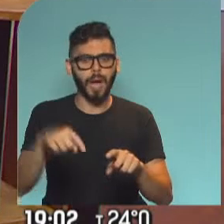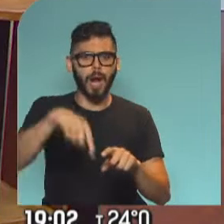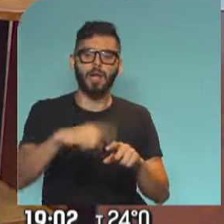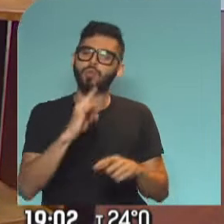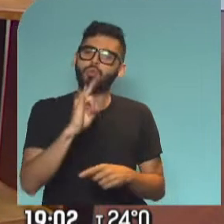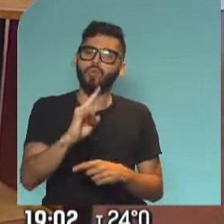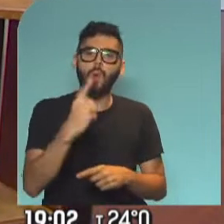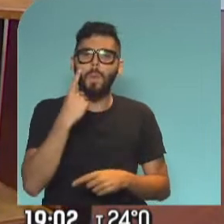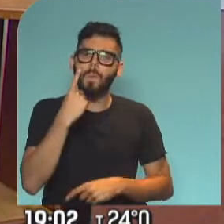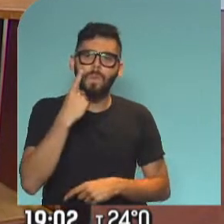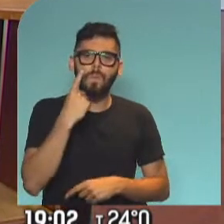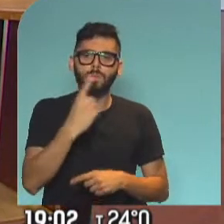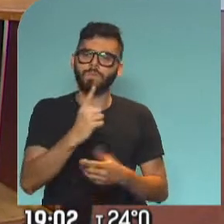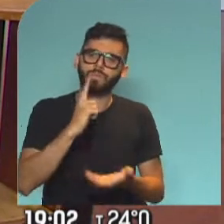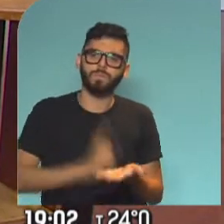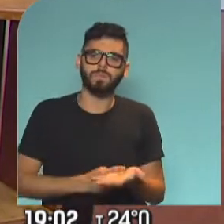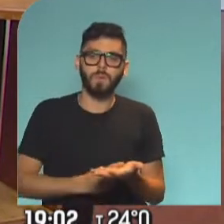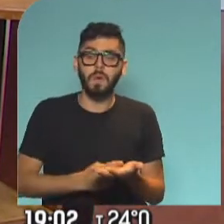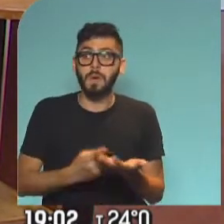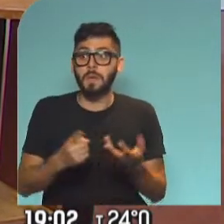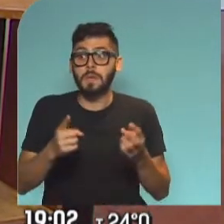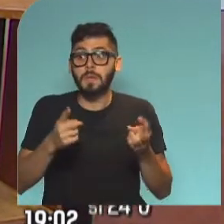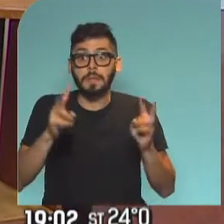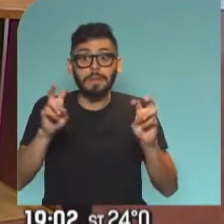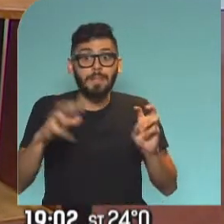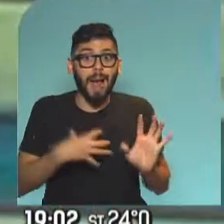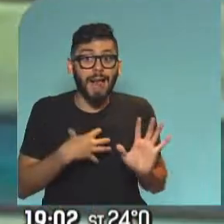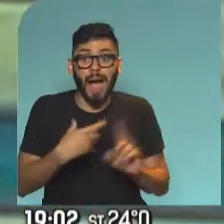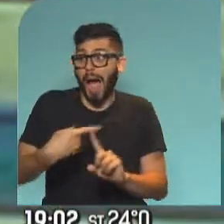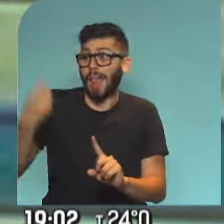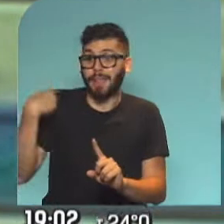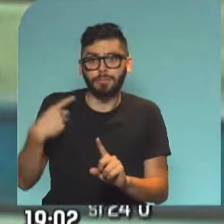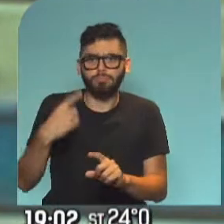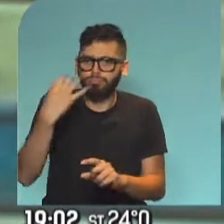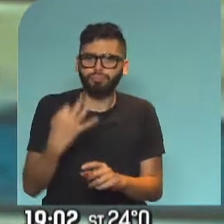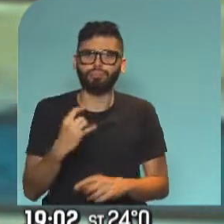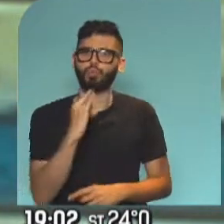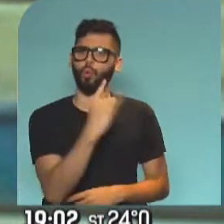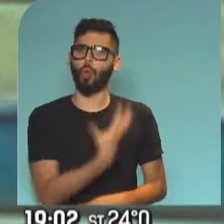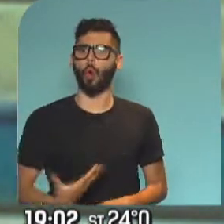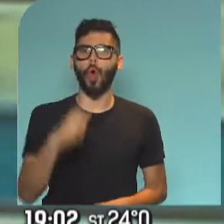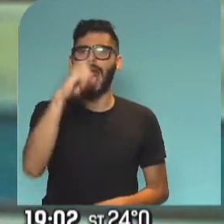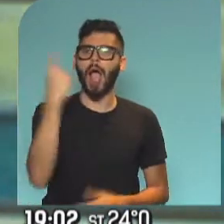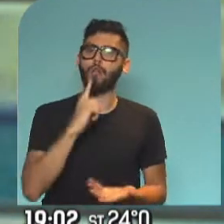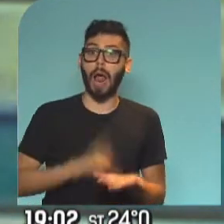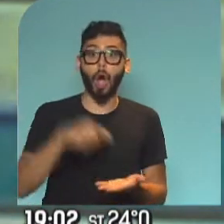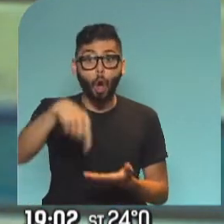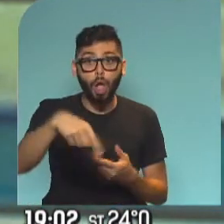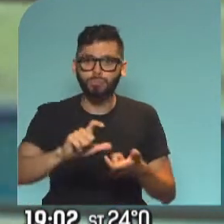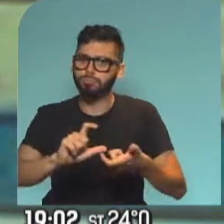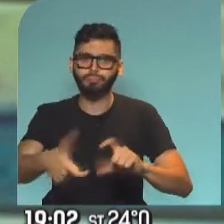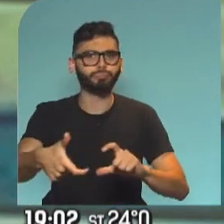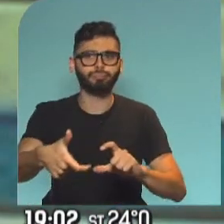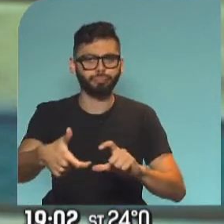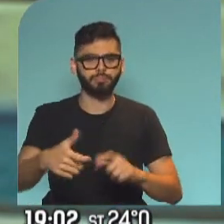Van a definir todo el tema que tiene que ver con las clases. Hasta el año pasado la absoluta centralidad estaba en el Gobierno Nacional. Hoy comienzan a cambiar las cosas. Ya nos